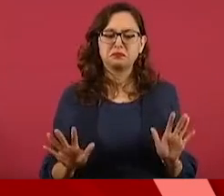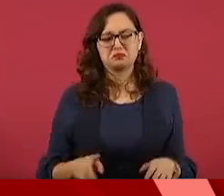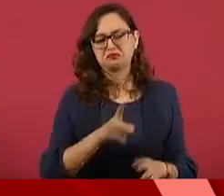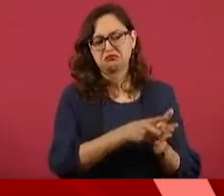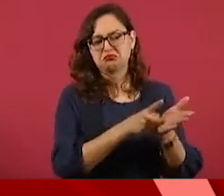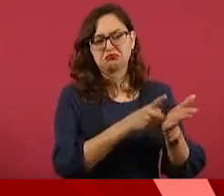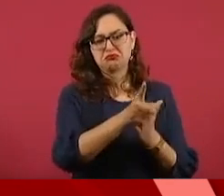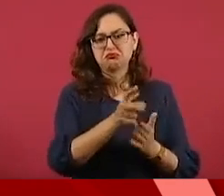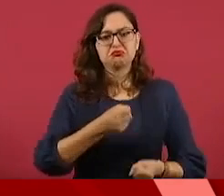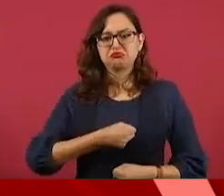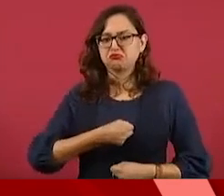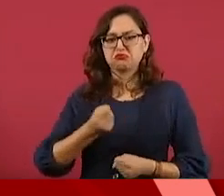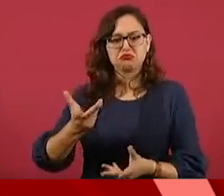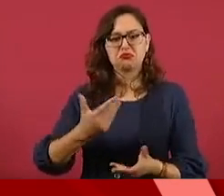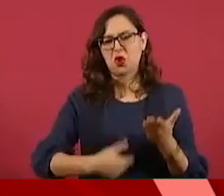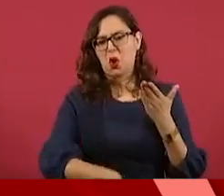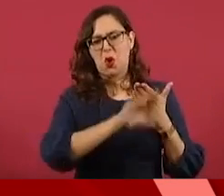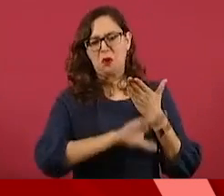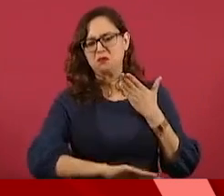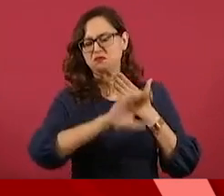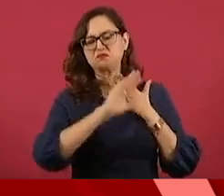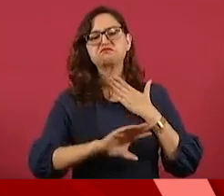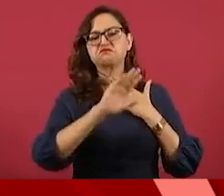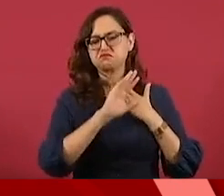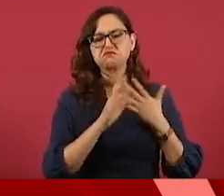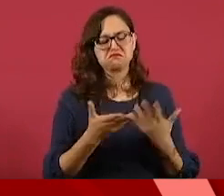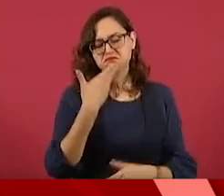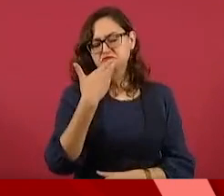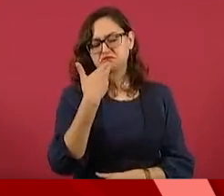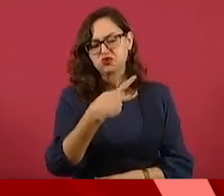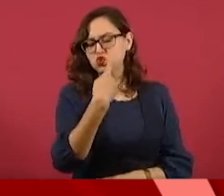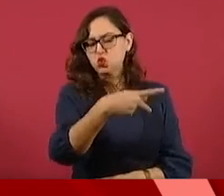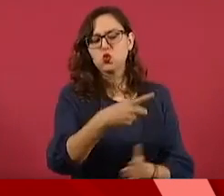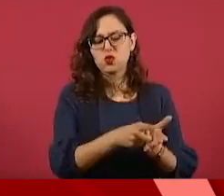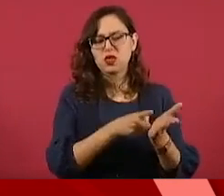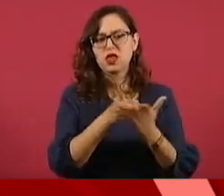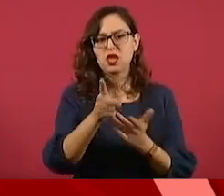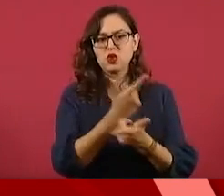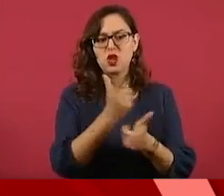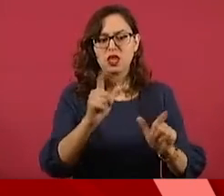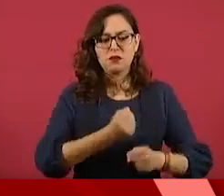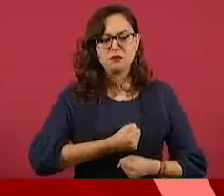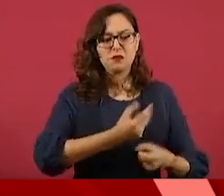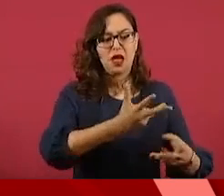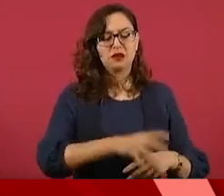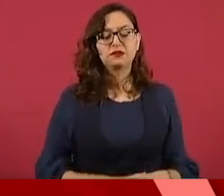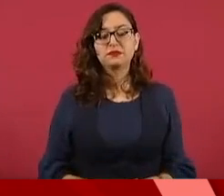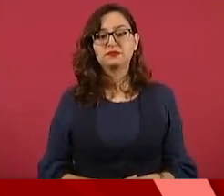a oponerse, a militarista también,